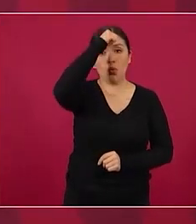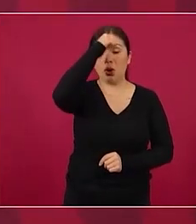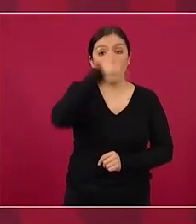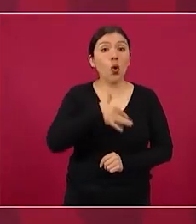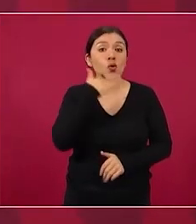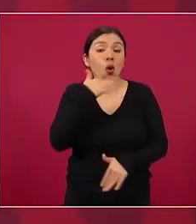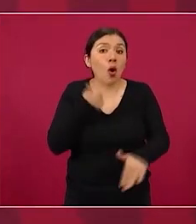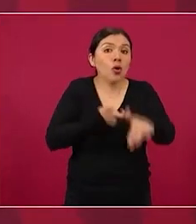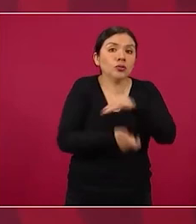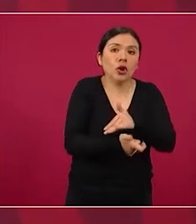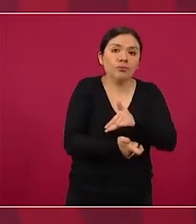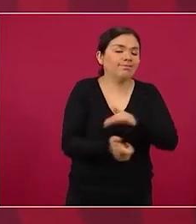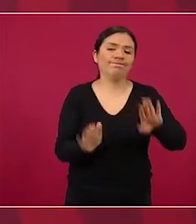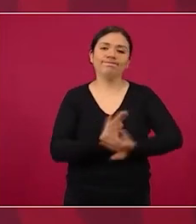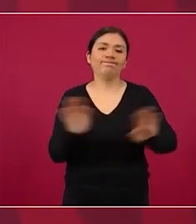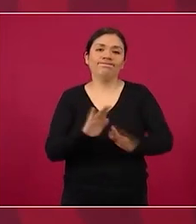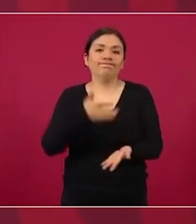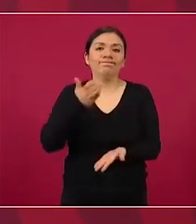corrupción